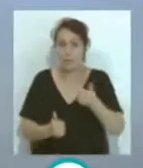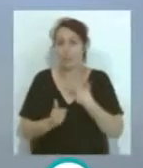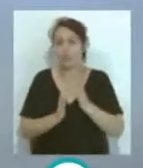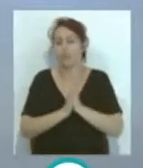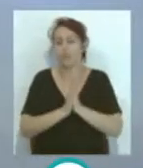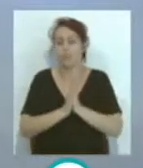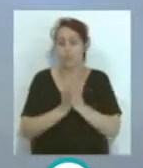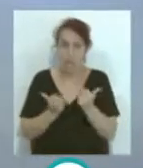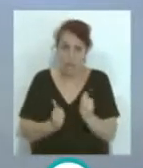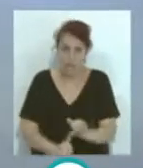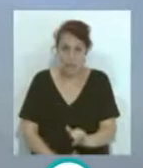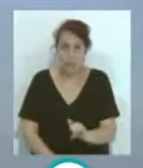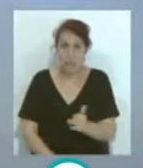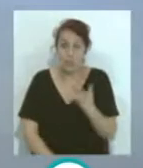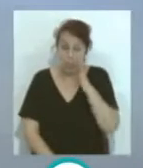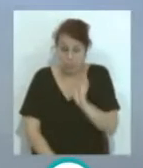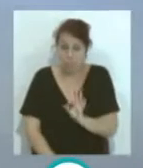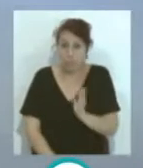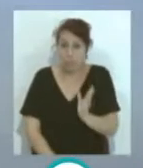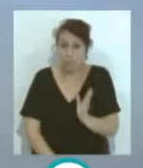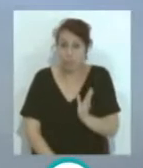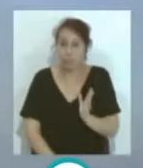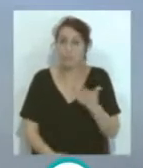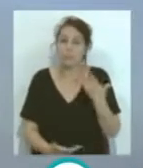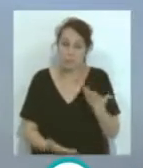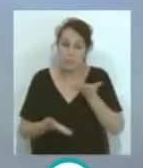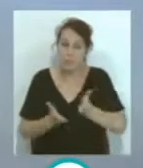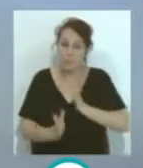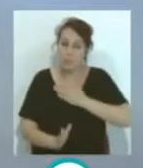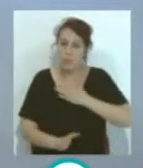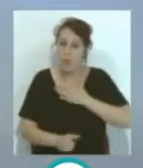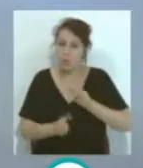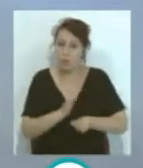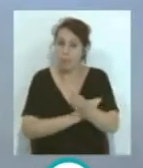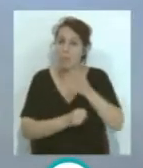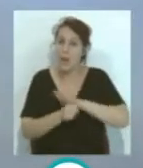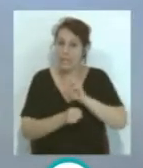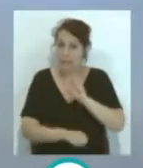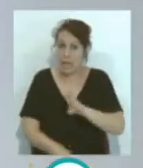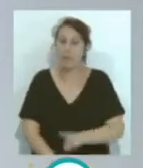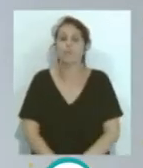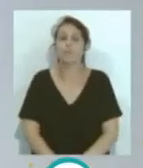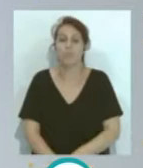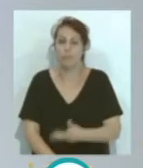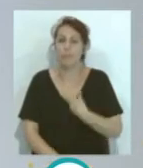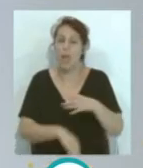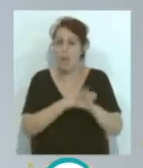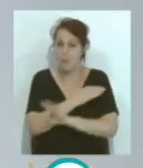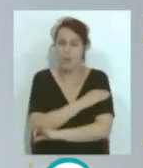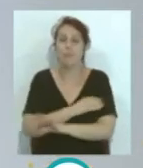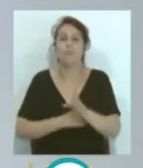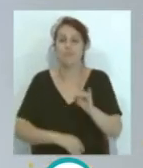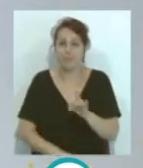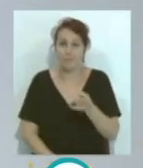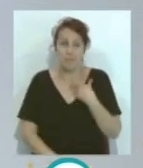rezo... ...realmente pero que... ...mis hijos nacieron martes y trece... ...los gemelos ya... ...pero